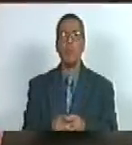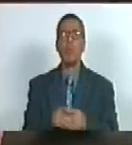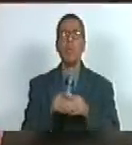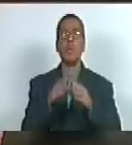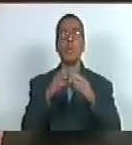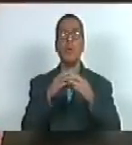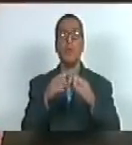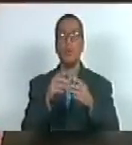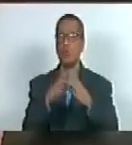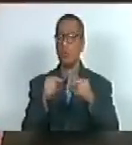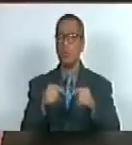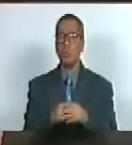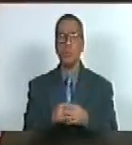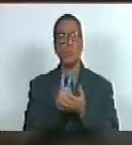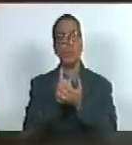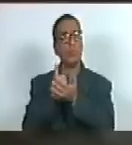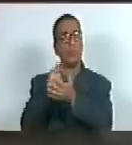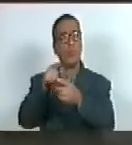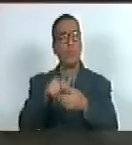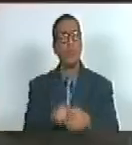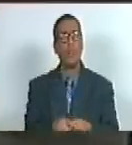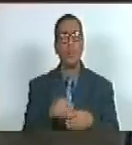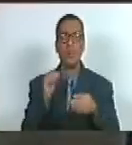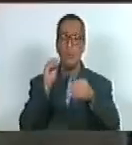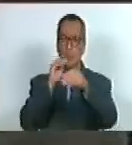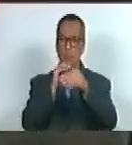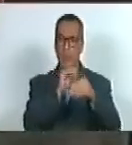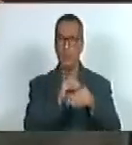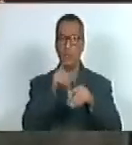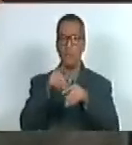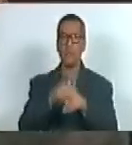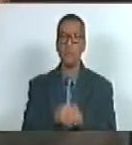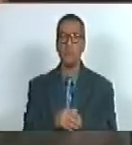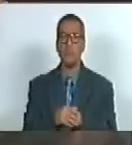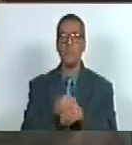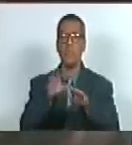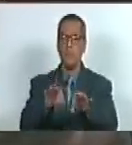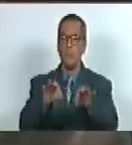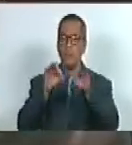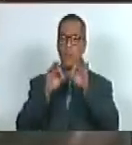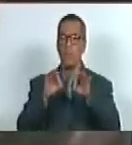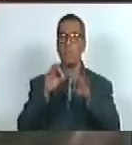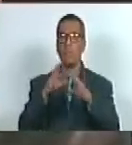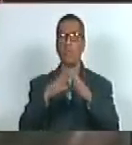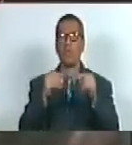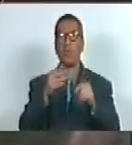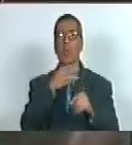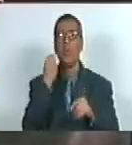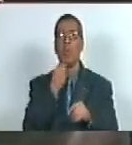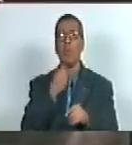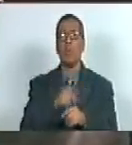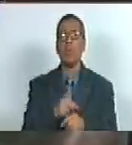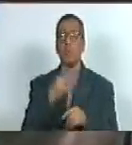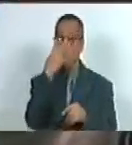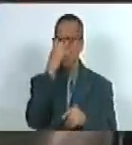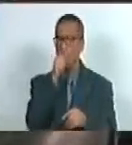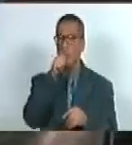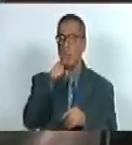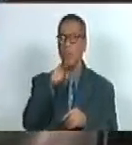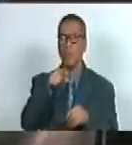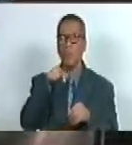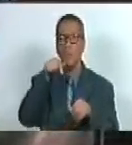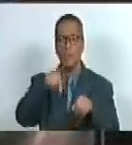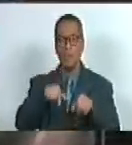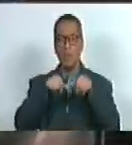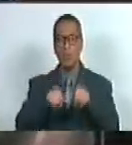solidarizamos con todo pero fundamentalmente le hacemos un llamado especialmente a los muchachos para que entiendan que su sitio está